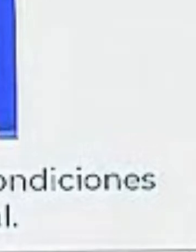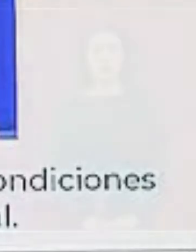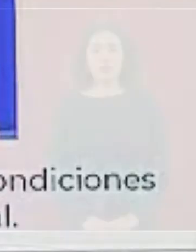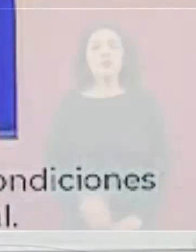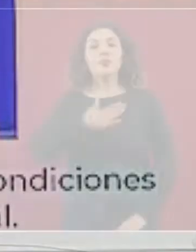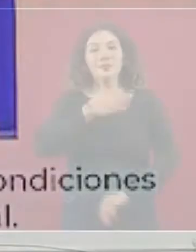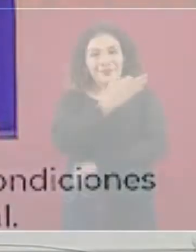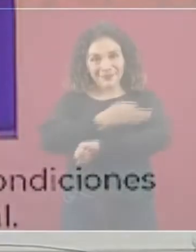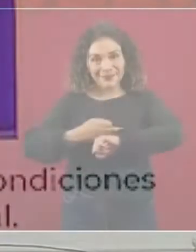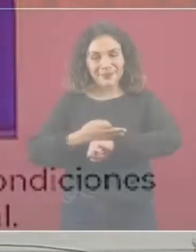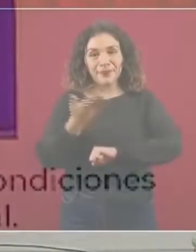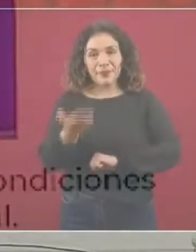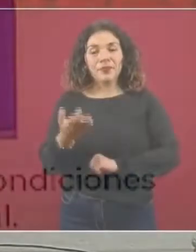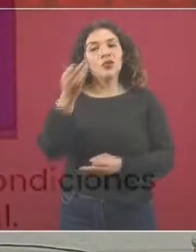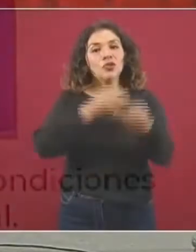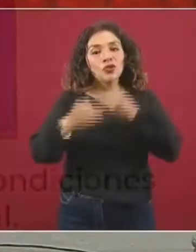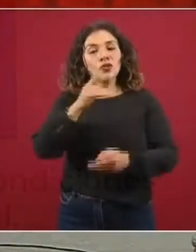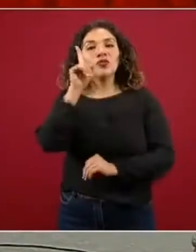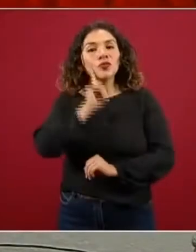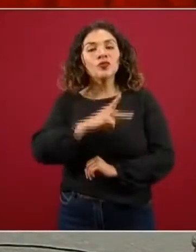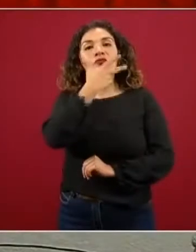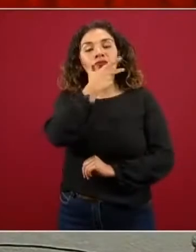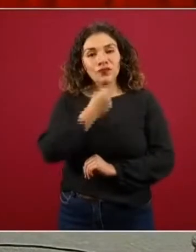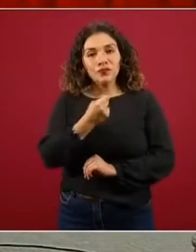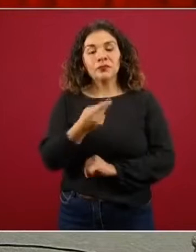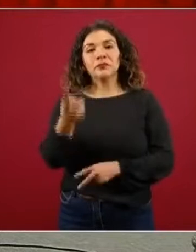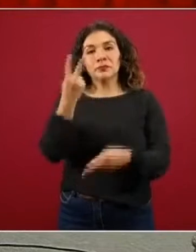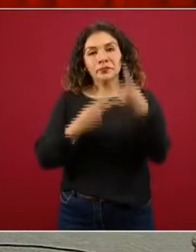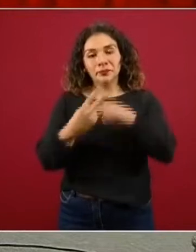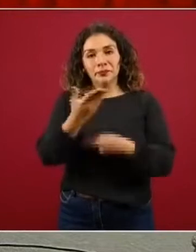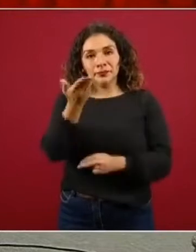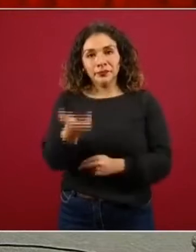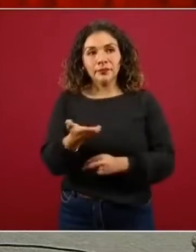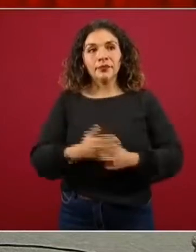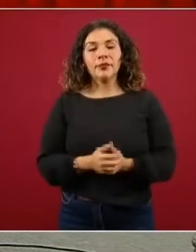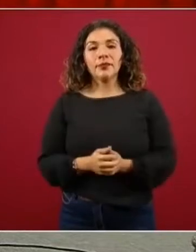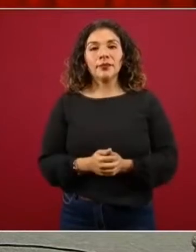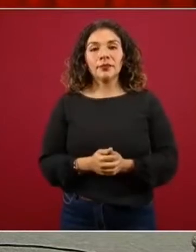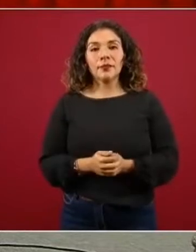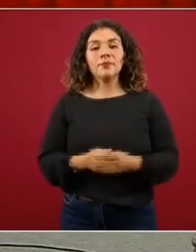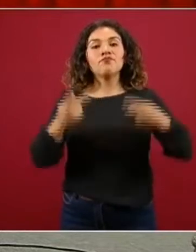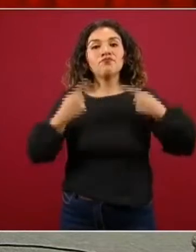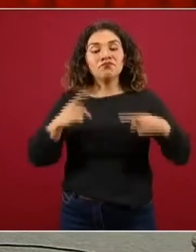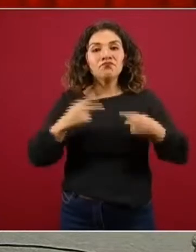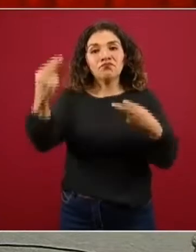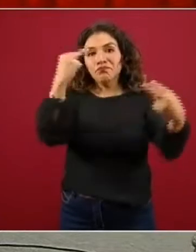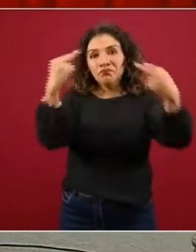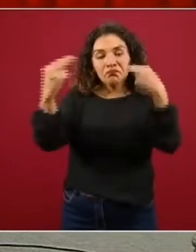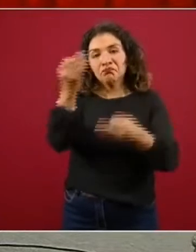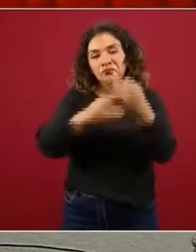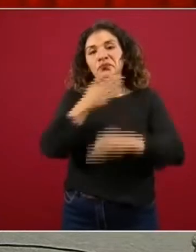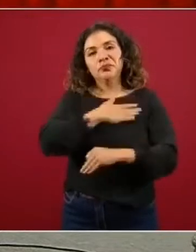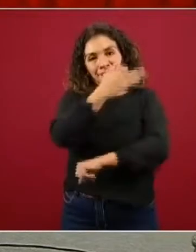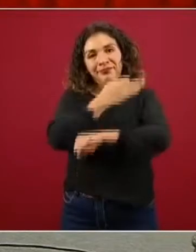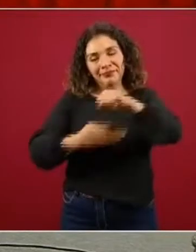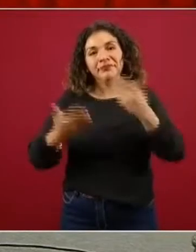Buenas tardes a todas y a todos, a todas las personas que nos están viendo. Muy buenas tardes,